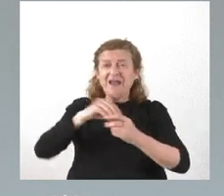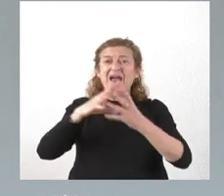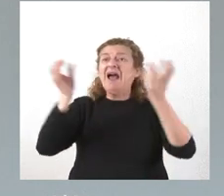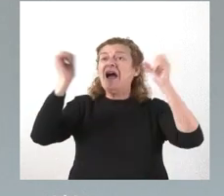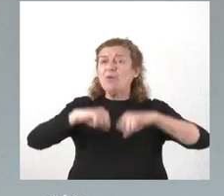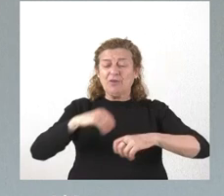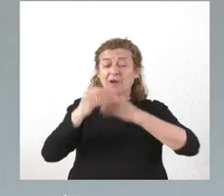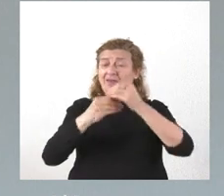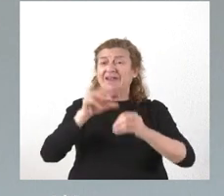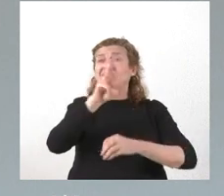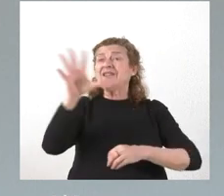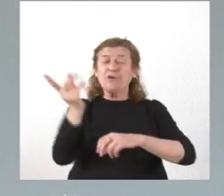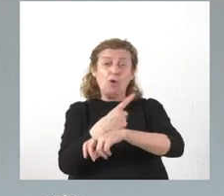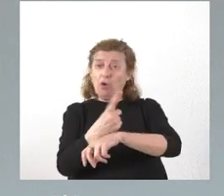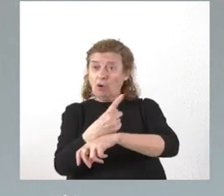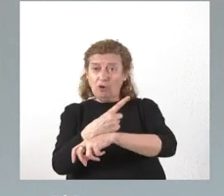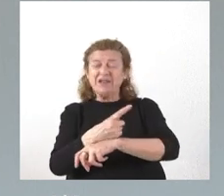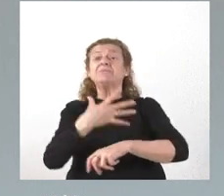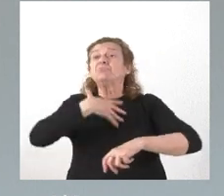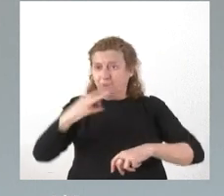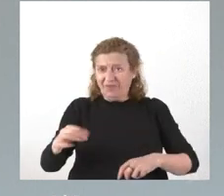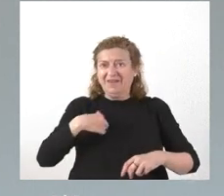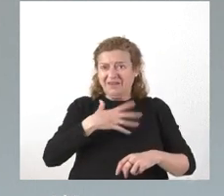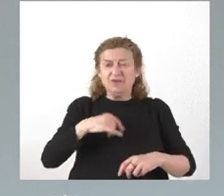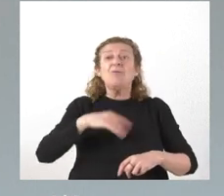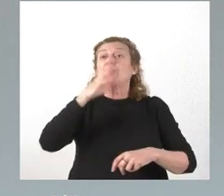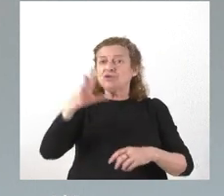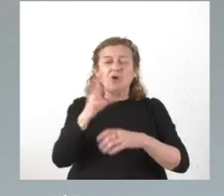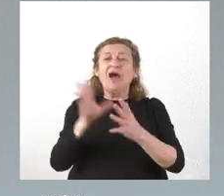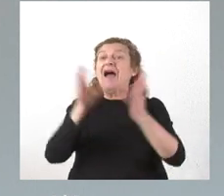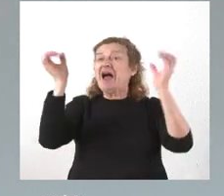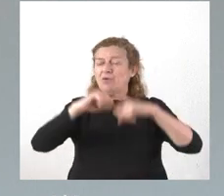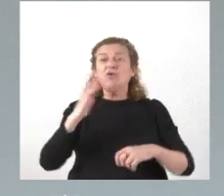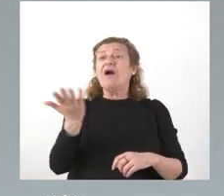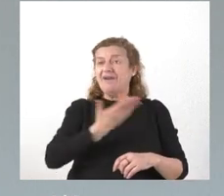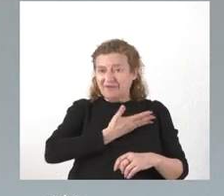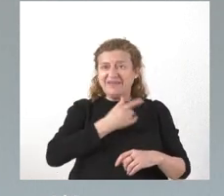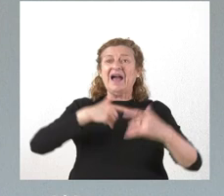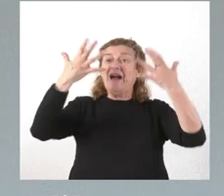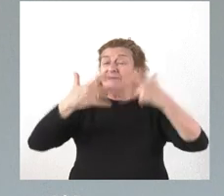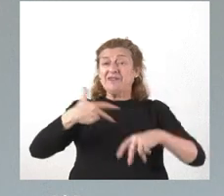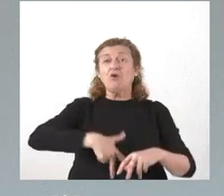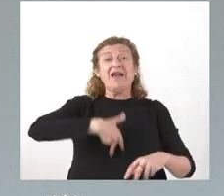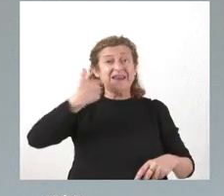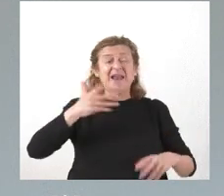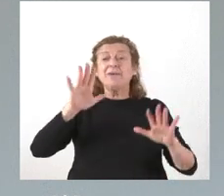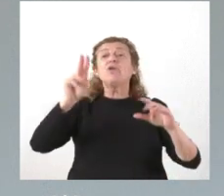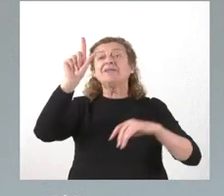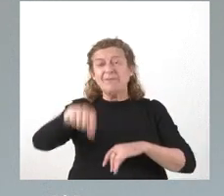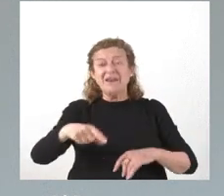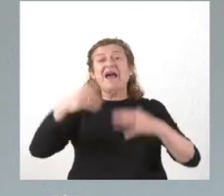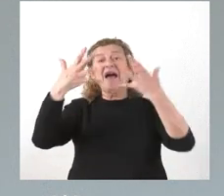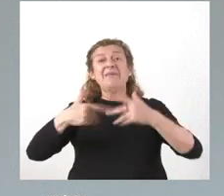de la implantación de las 35 horas fuera posible y, por tanto, el acuerdo afecta, por supuesto, a la Administración general, pero también a la